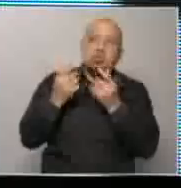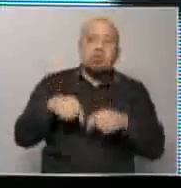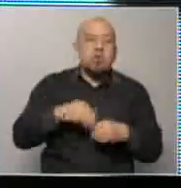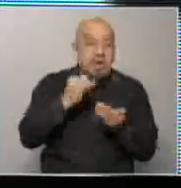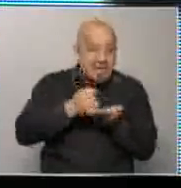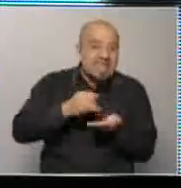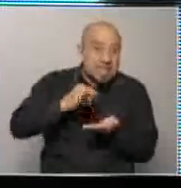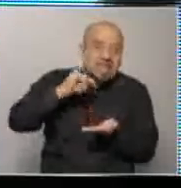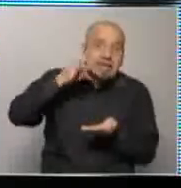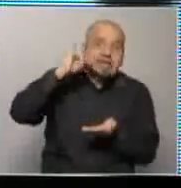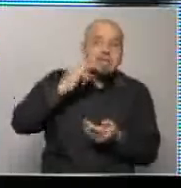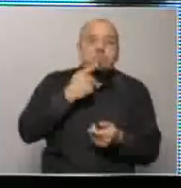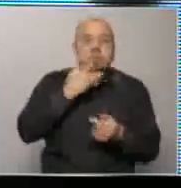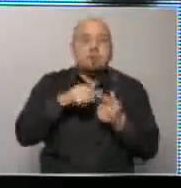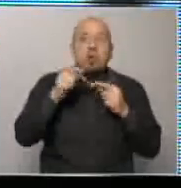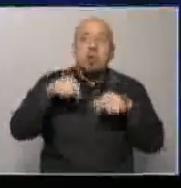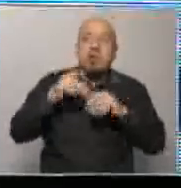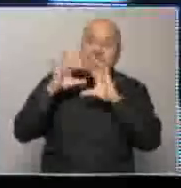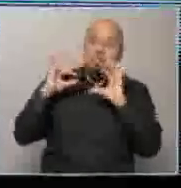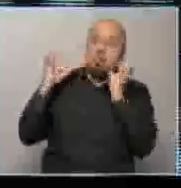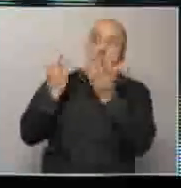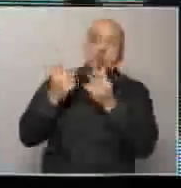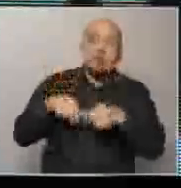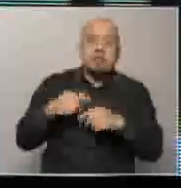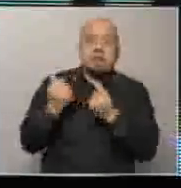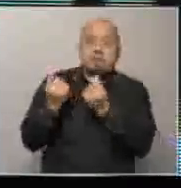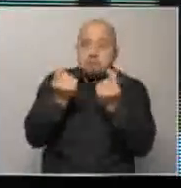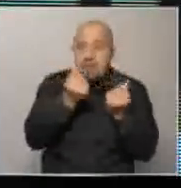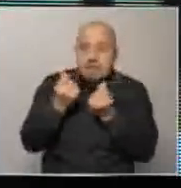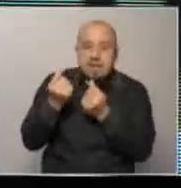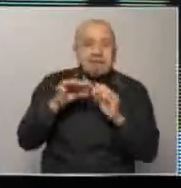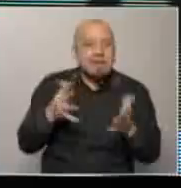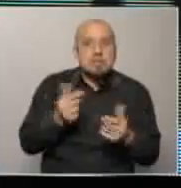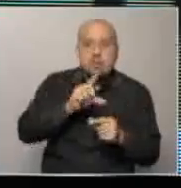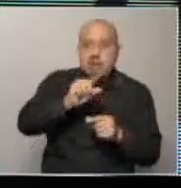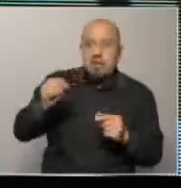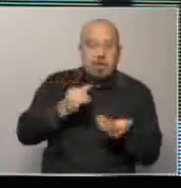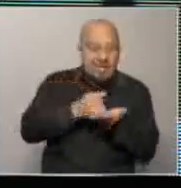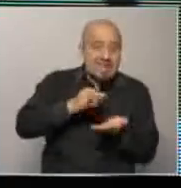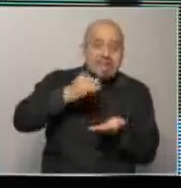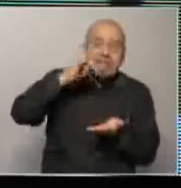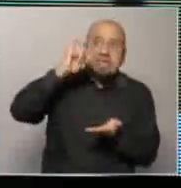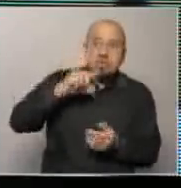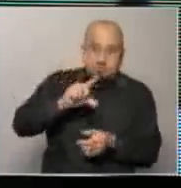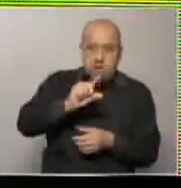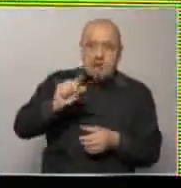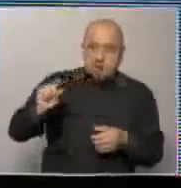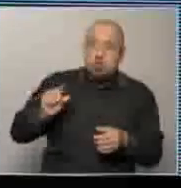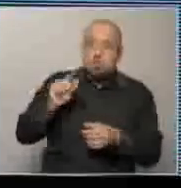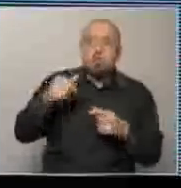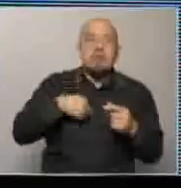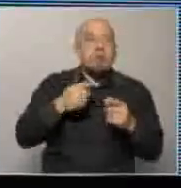tasas de interés están bajas por ejemplo hoy el mundo tiene una situación de dinero muy barato que es el dinero barato que las tasas de interés están muy bajas Uruguay tiene